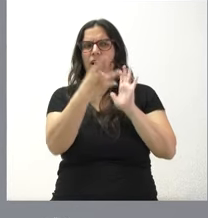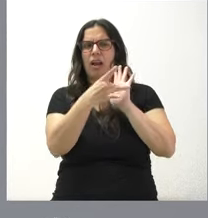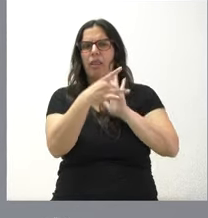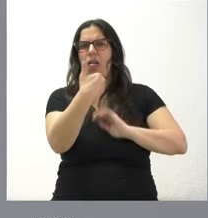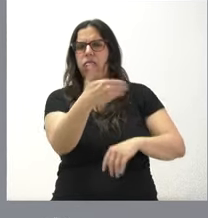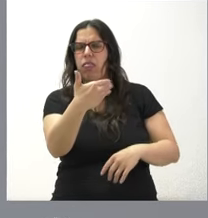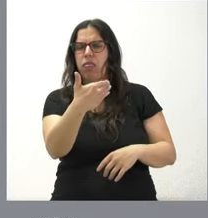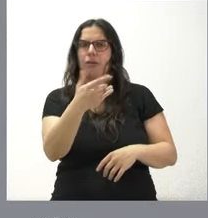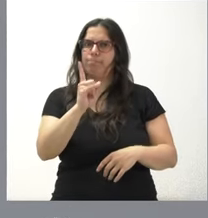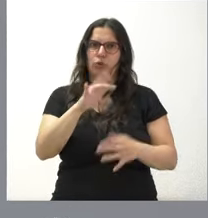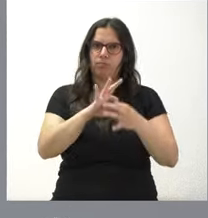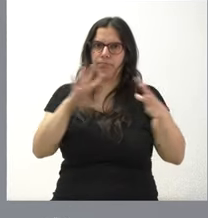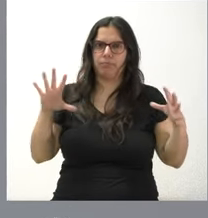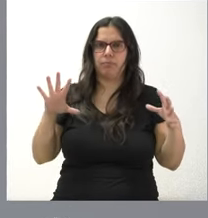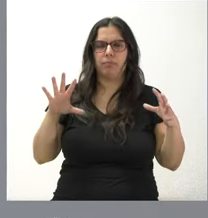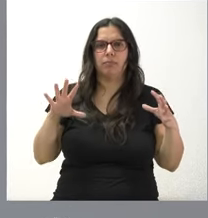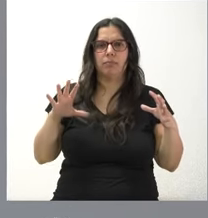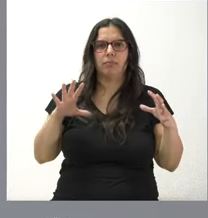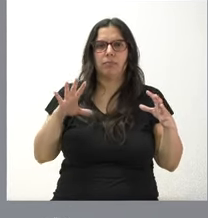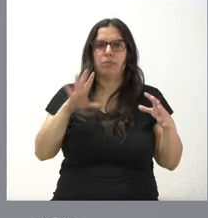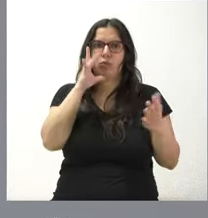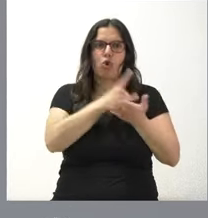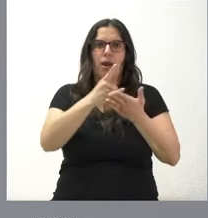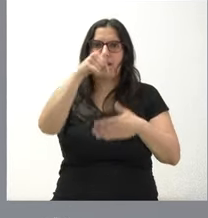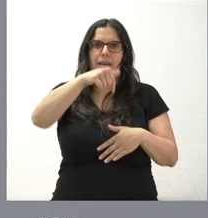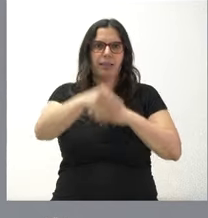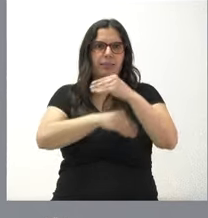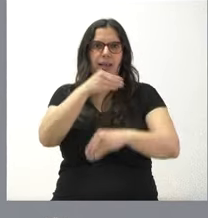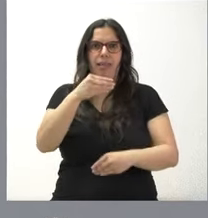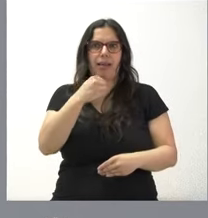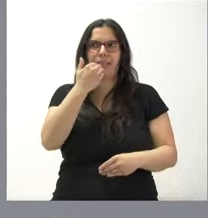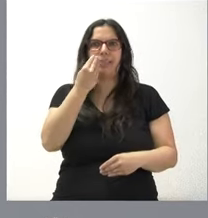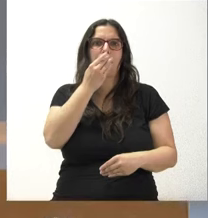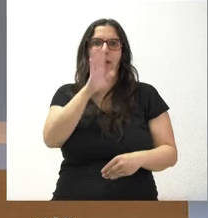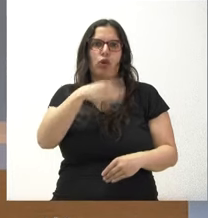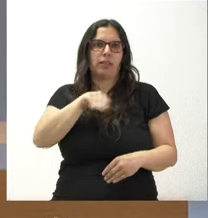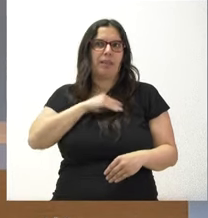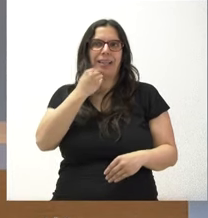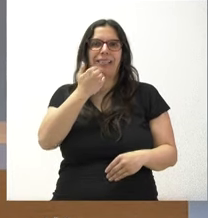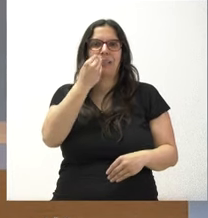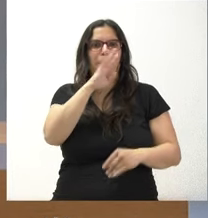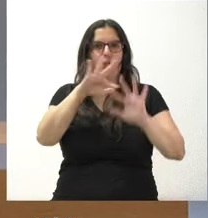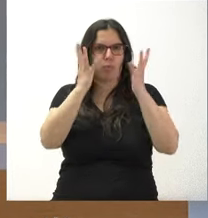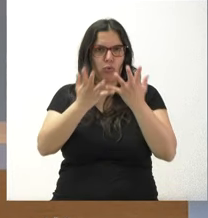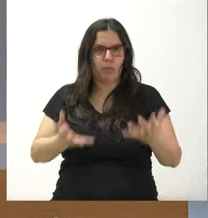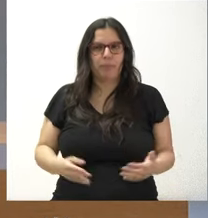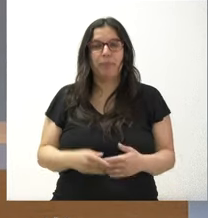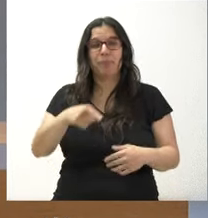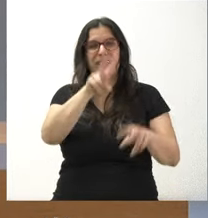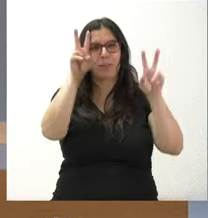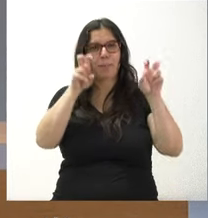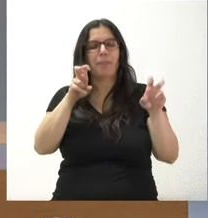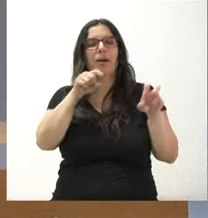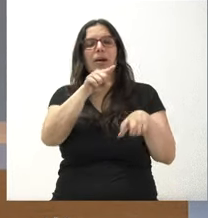es producida en nuestro sistema ganadero, que es, sin lugar a dudas, las mejores de España y de las mejores a nivel mundial. Sí, sobre este asunto, la